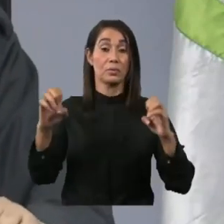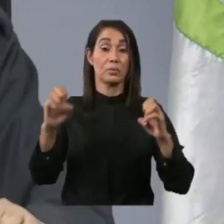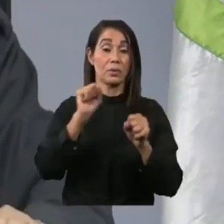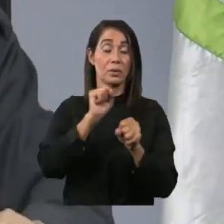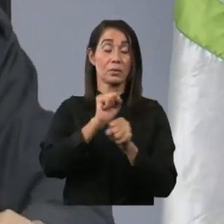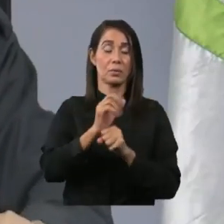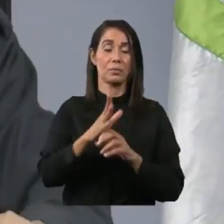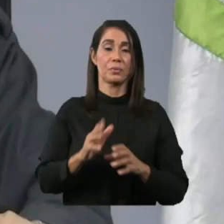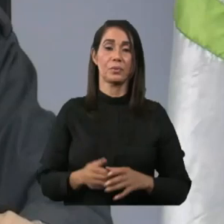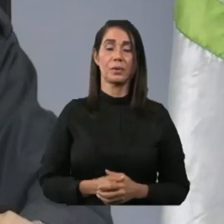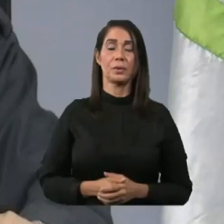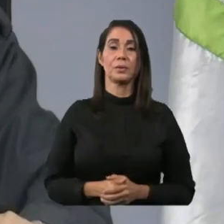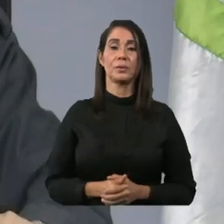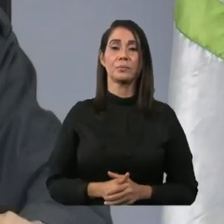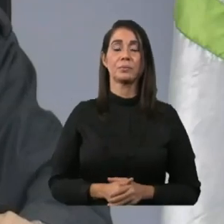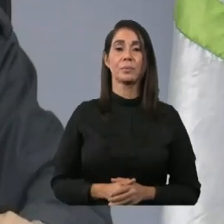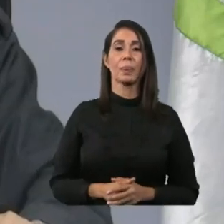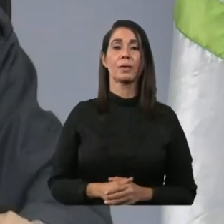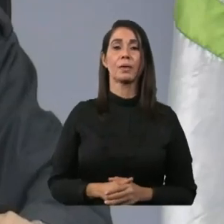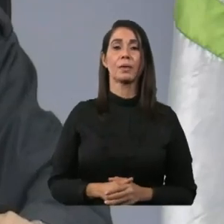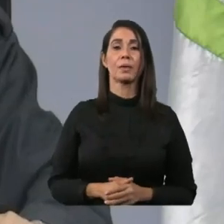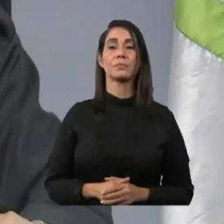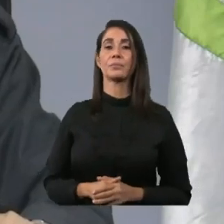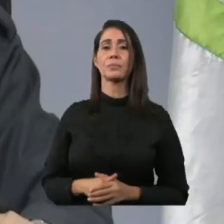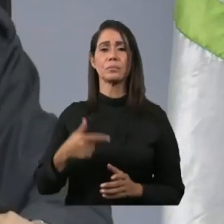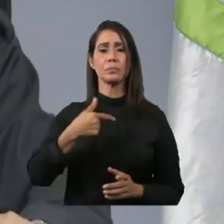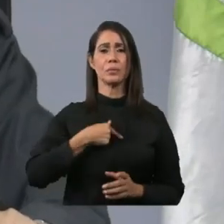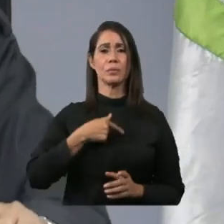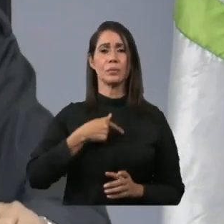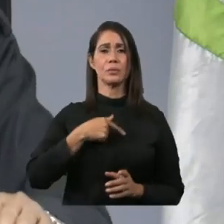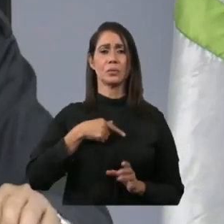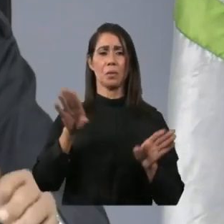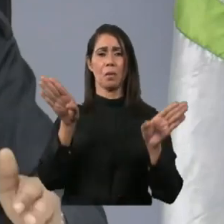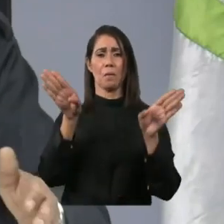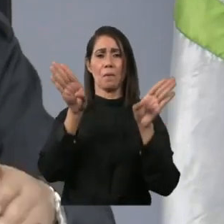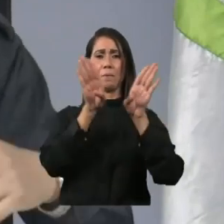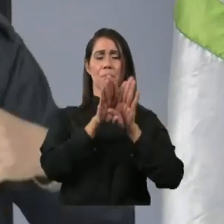No estamos cerrados al diálogo todo lo contrario